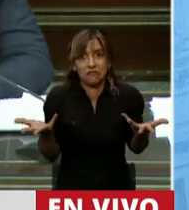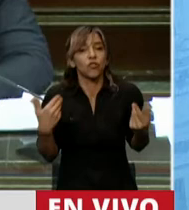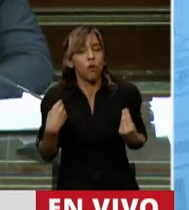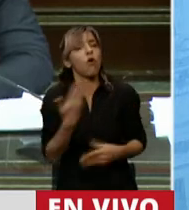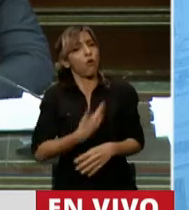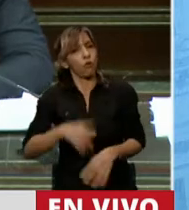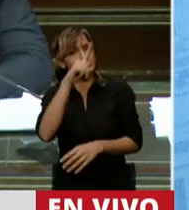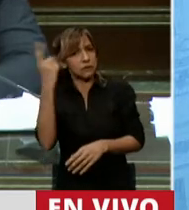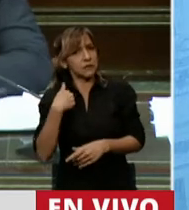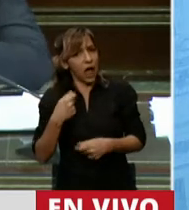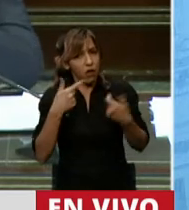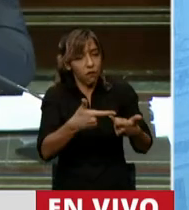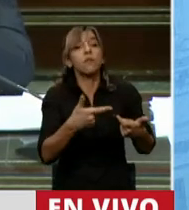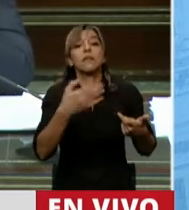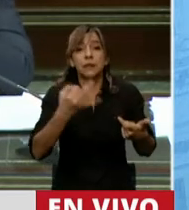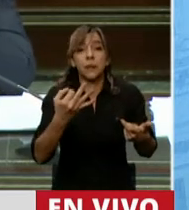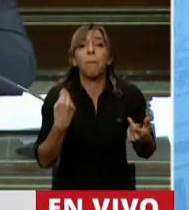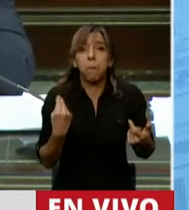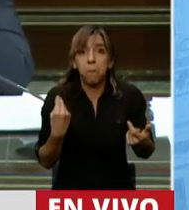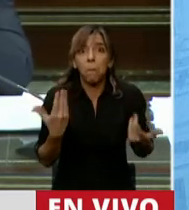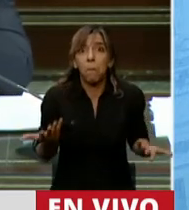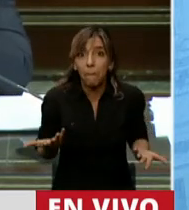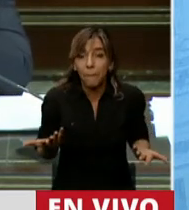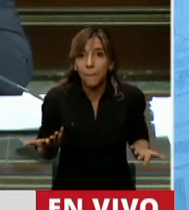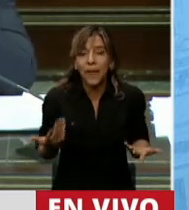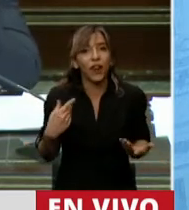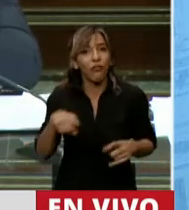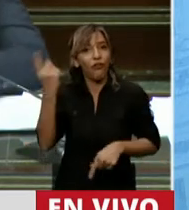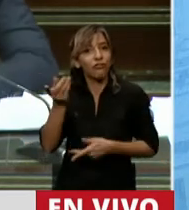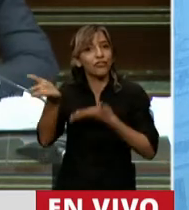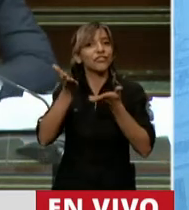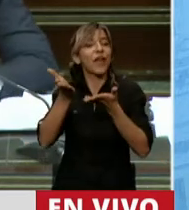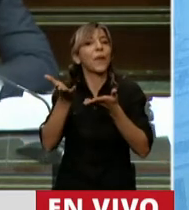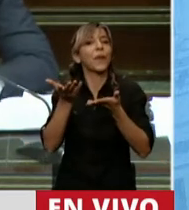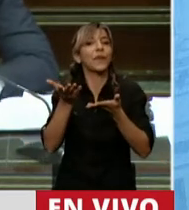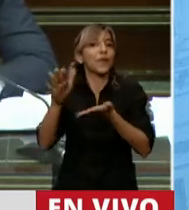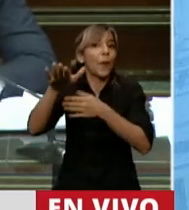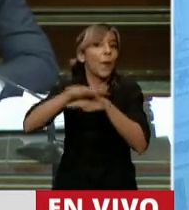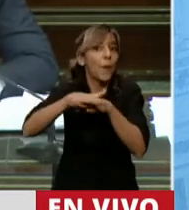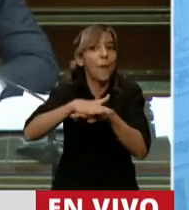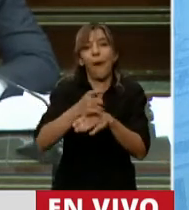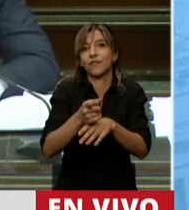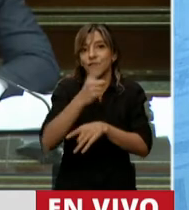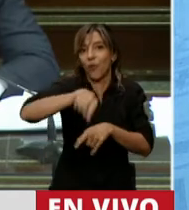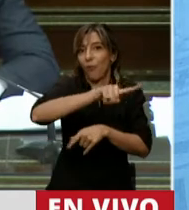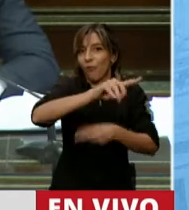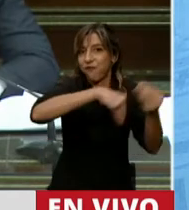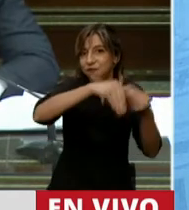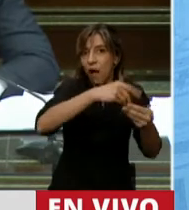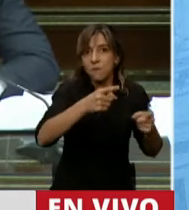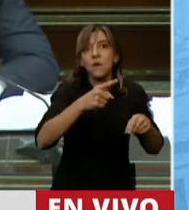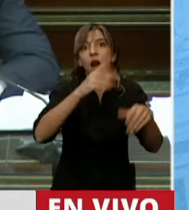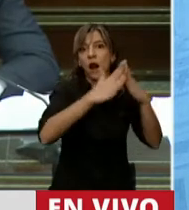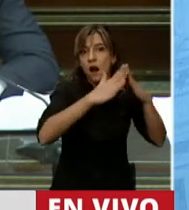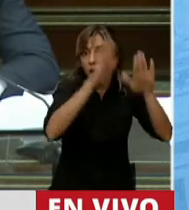Está bien. Pero ¿qué pasa con los servicios que son esenciales para estas familias que han cumplido con el aislamiento